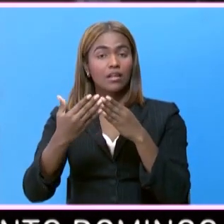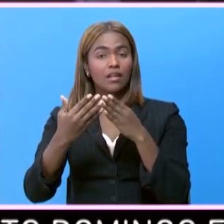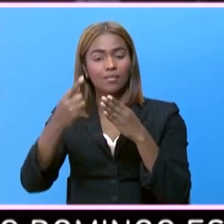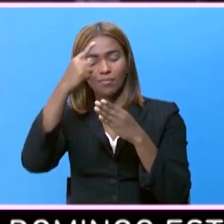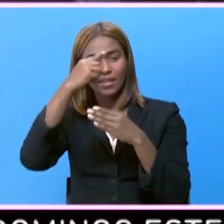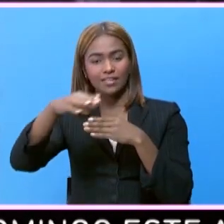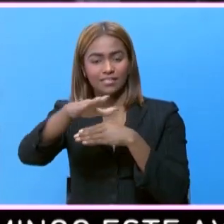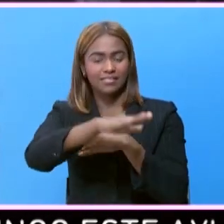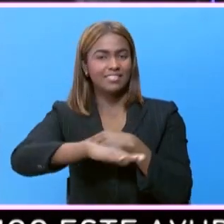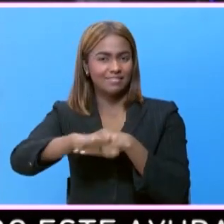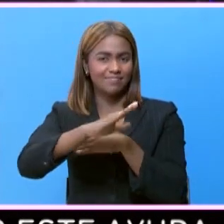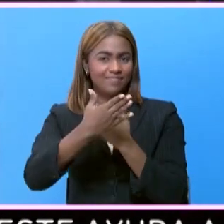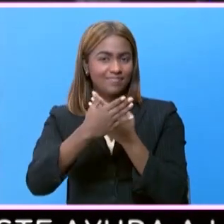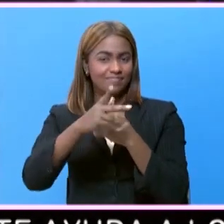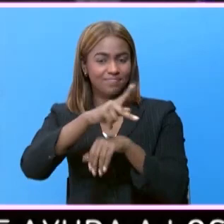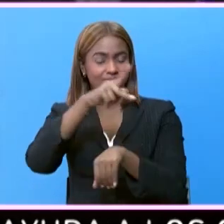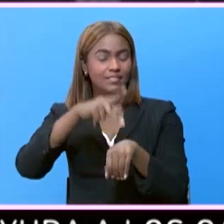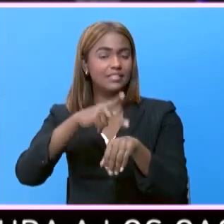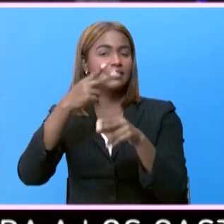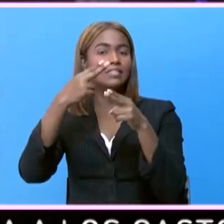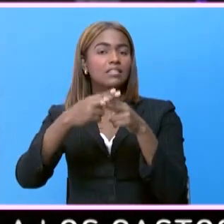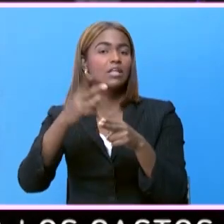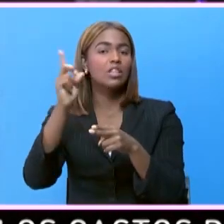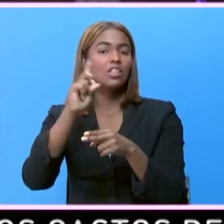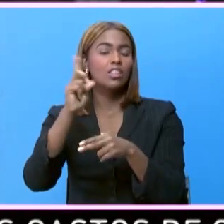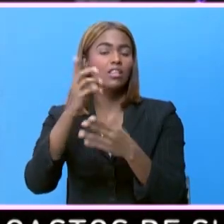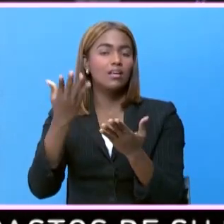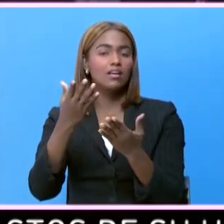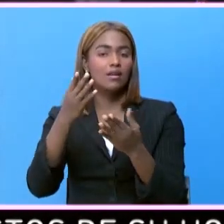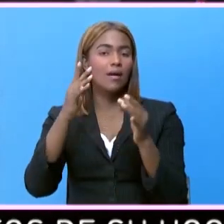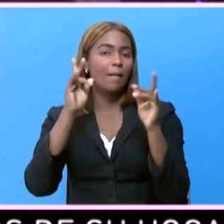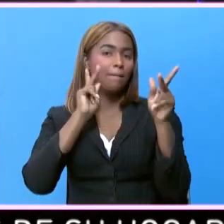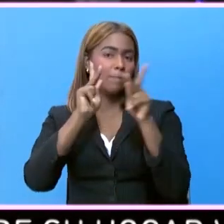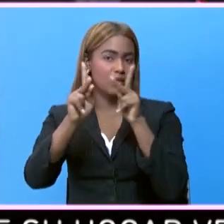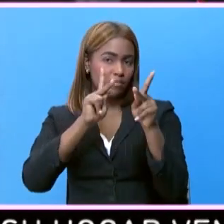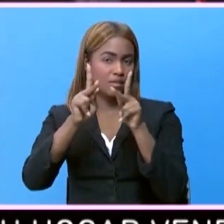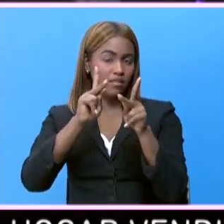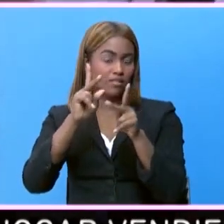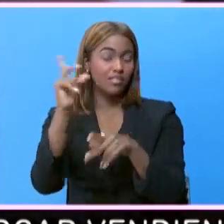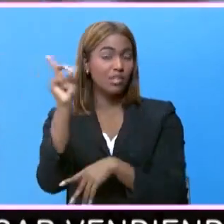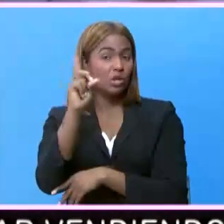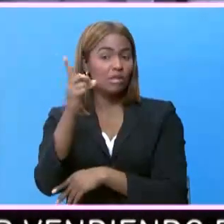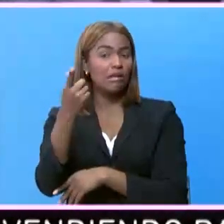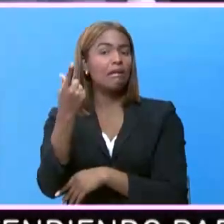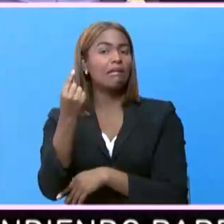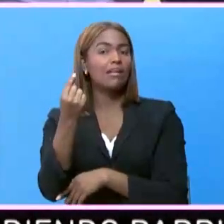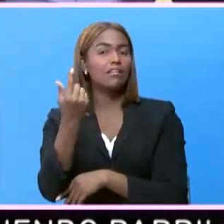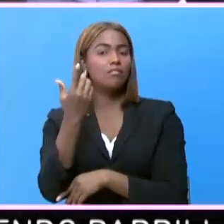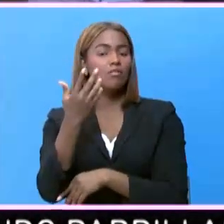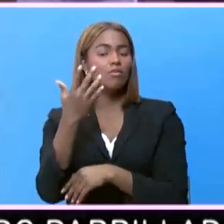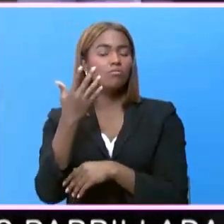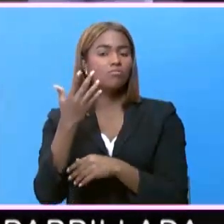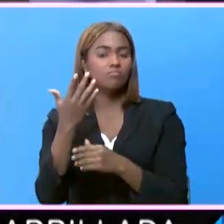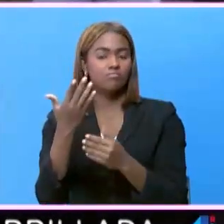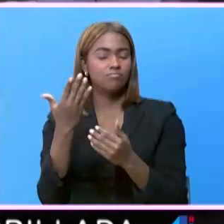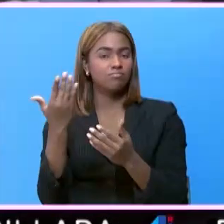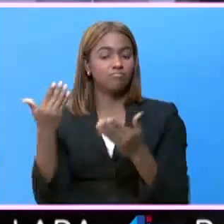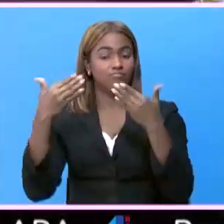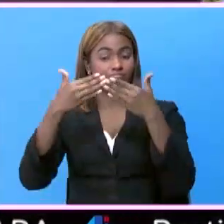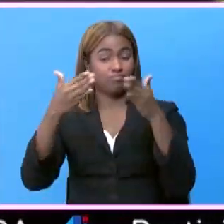novia del Atlántico. Hablamos de la provincia de Puerto Plata, donde hizo un acto de